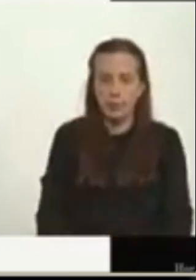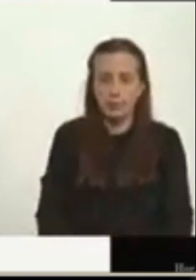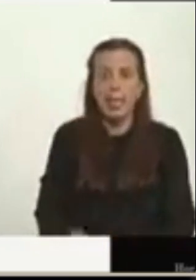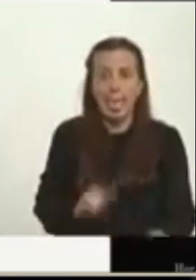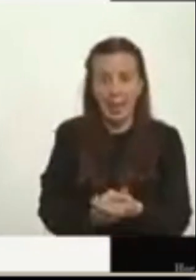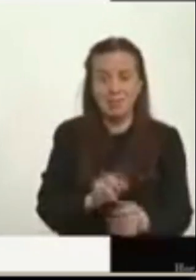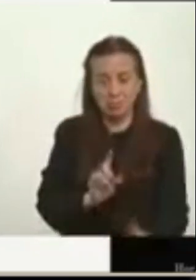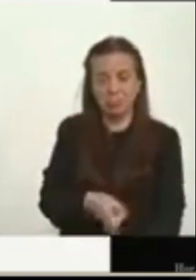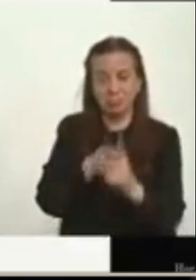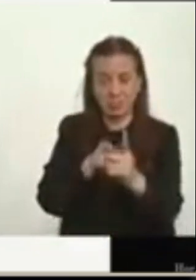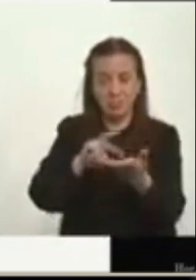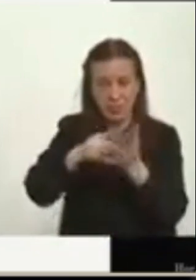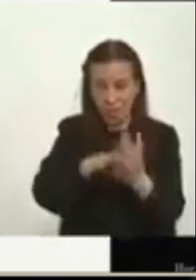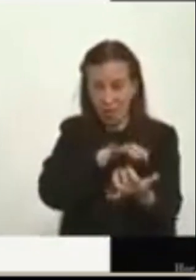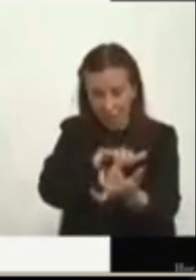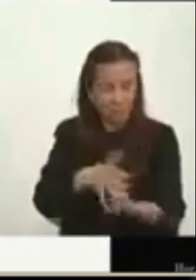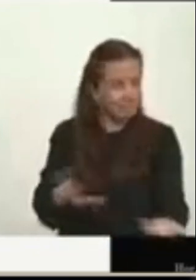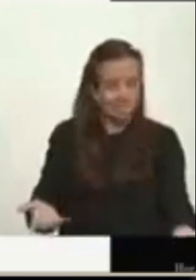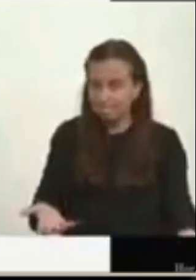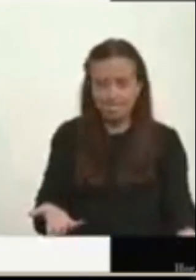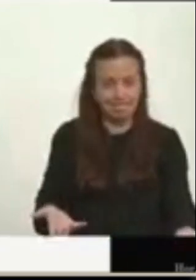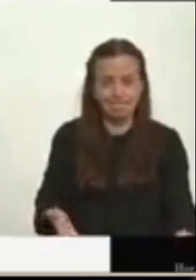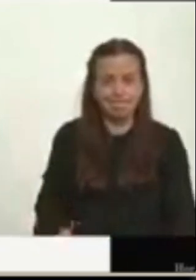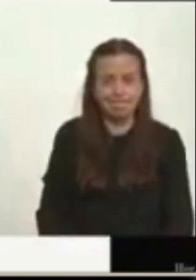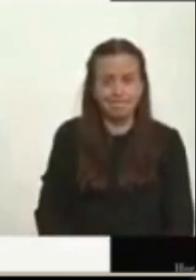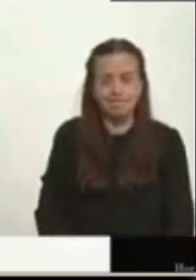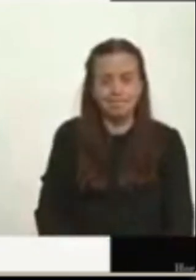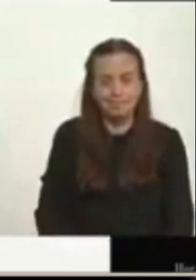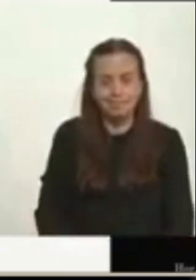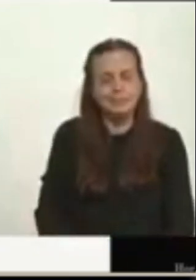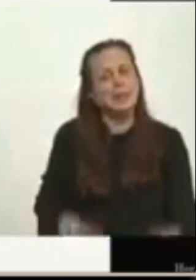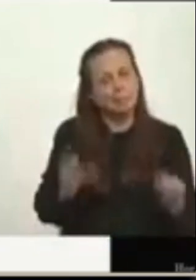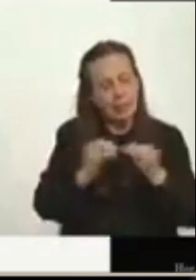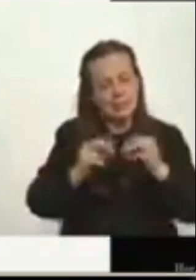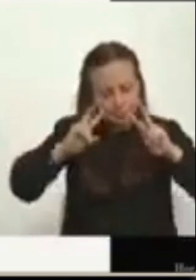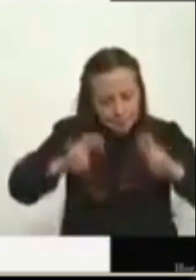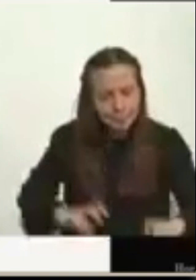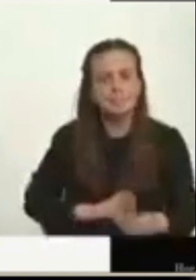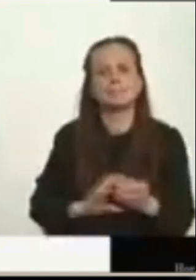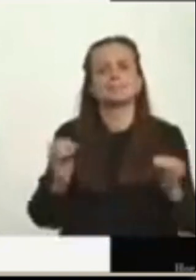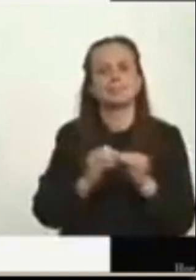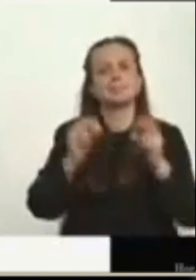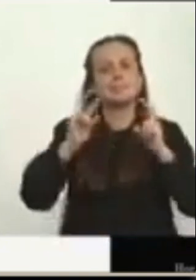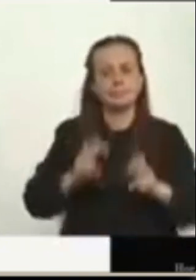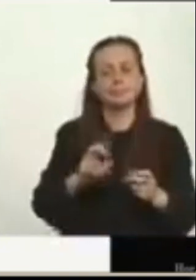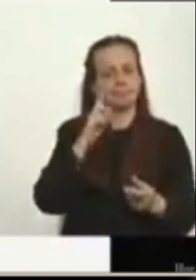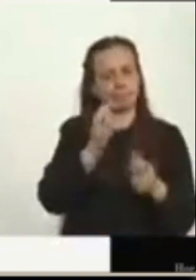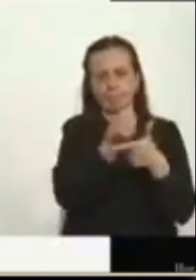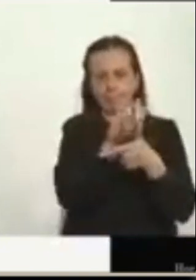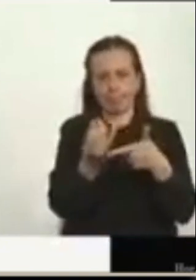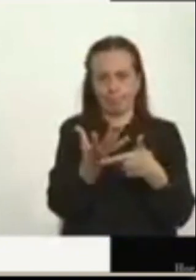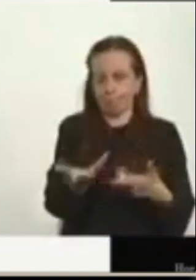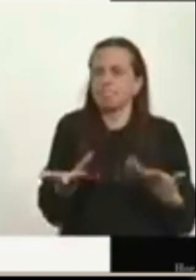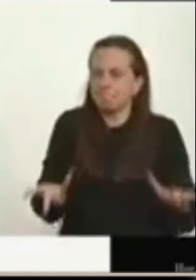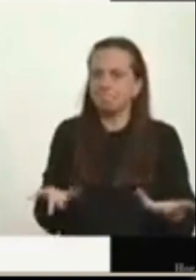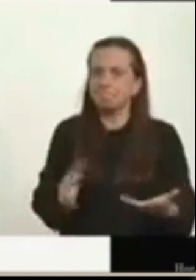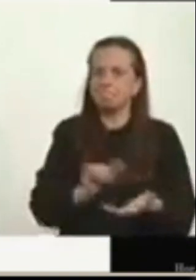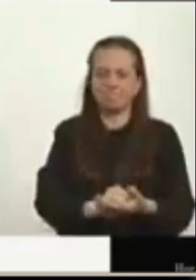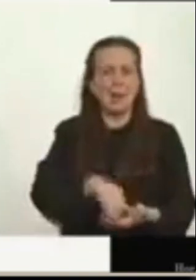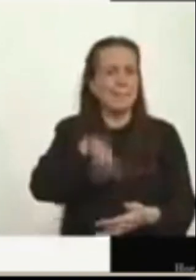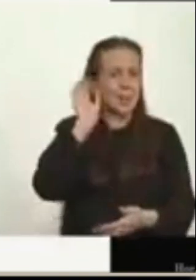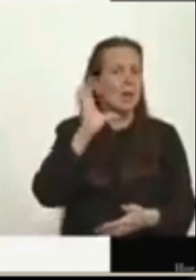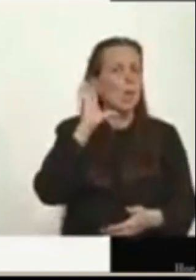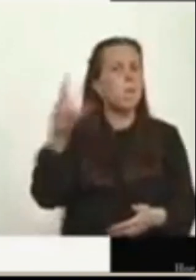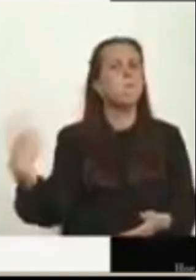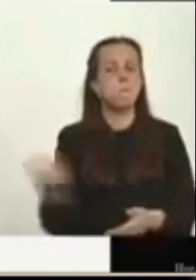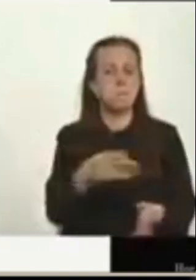reactivo. Pero además, las cifras que revisamos, no lo agoto con ellas. La mayoría de los muertos en